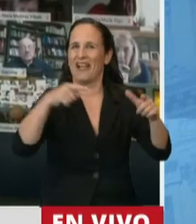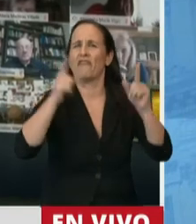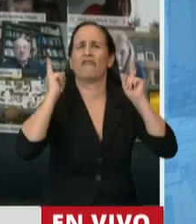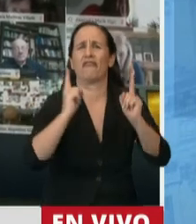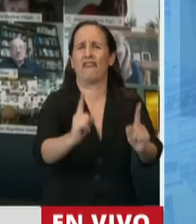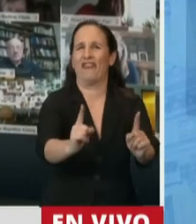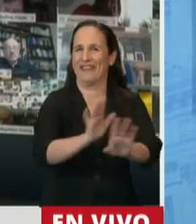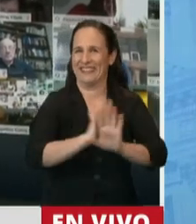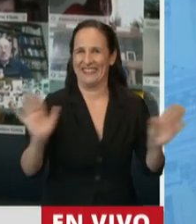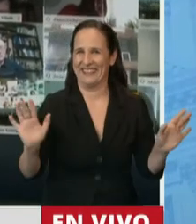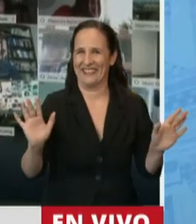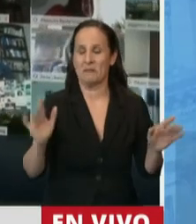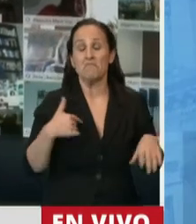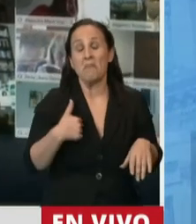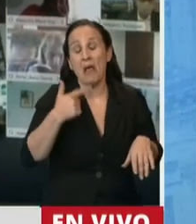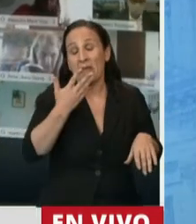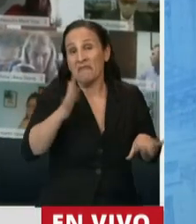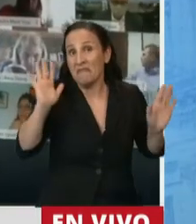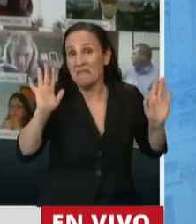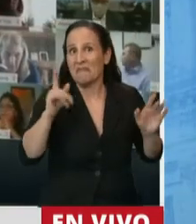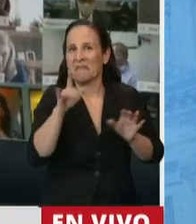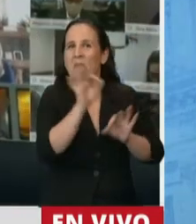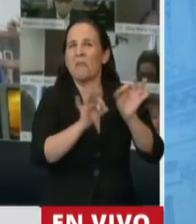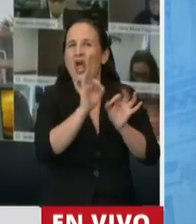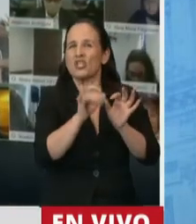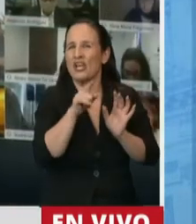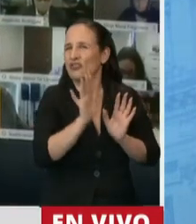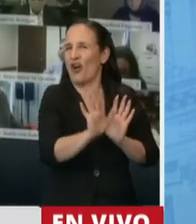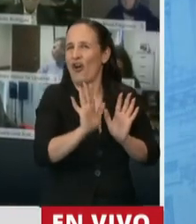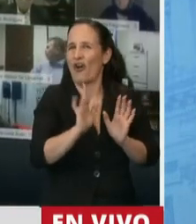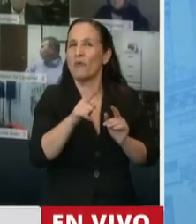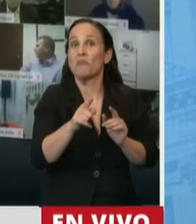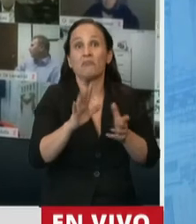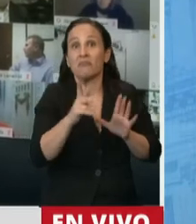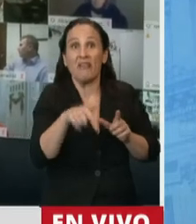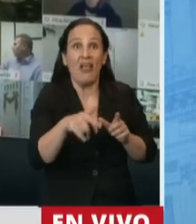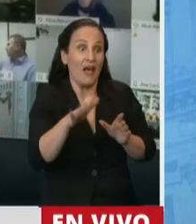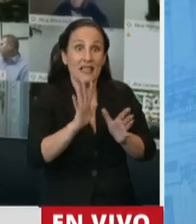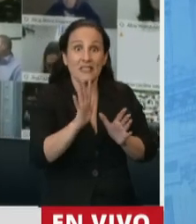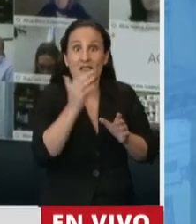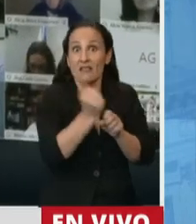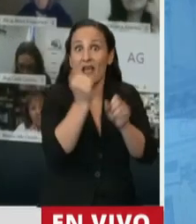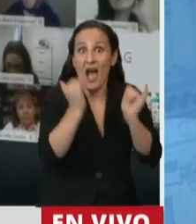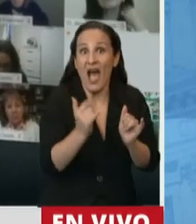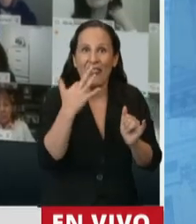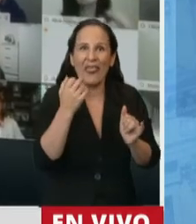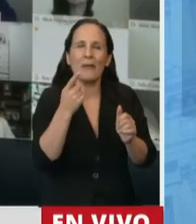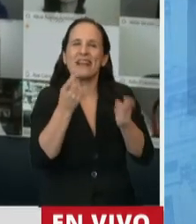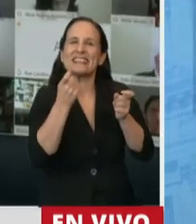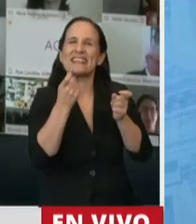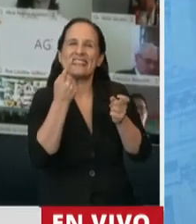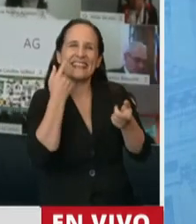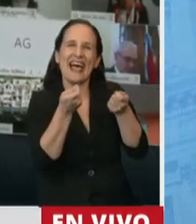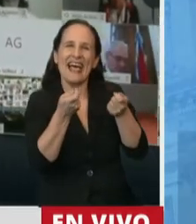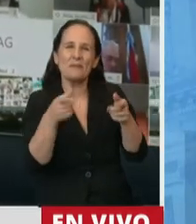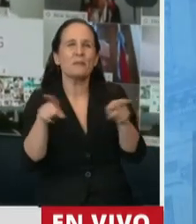lo que dice el proyecto como una modalidad laboral que necesitaba ser regulada porque como decía